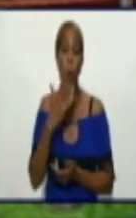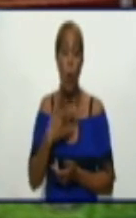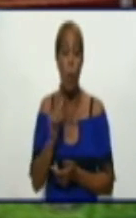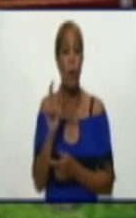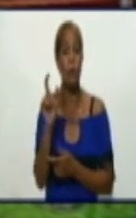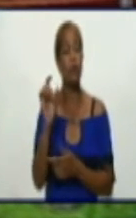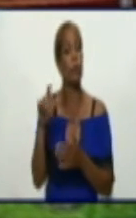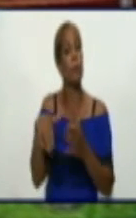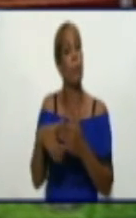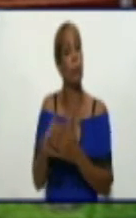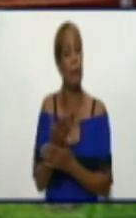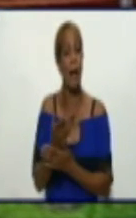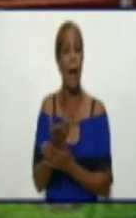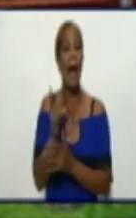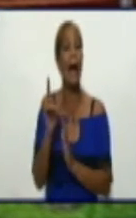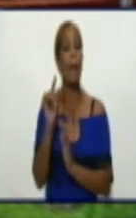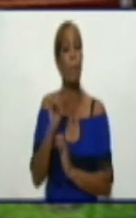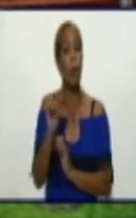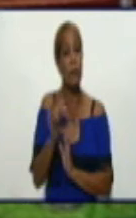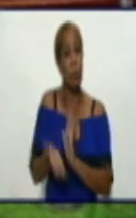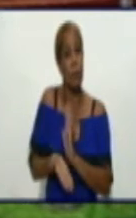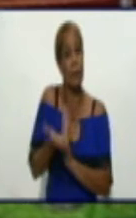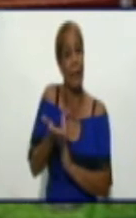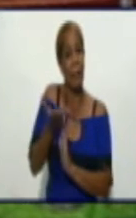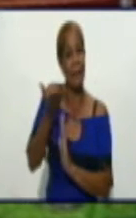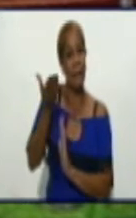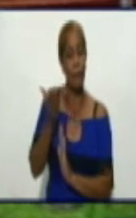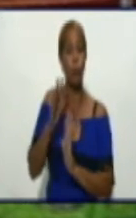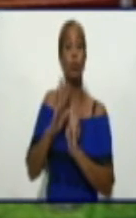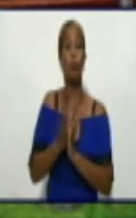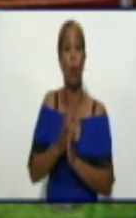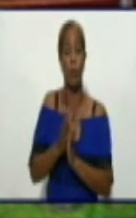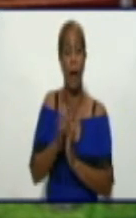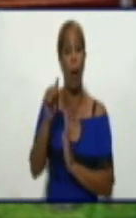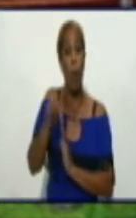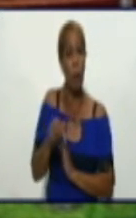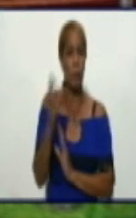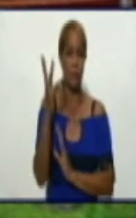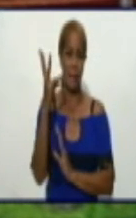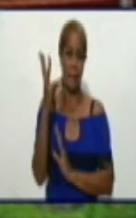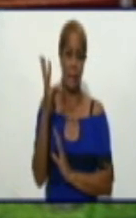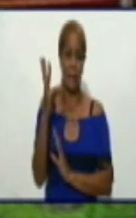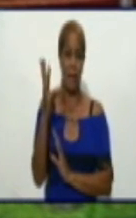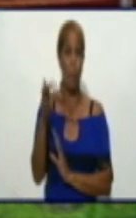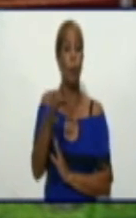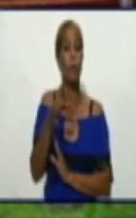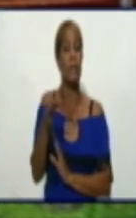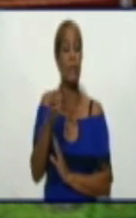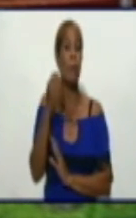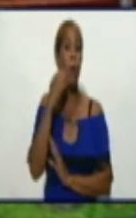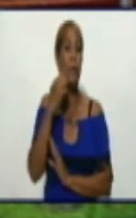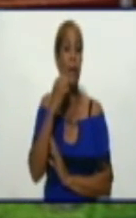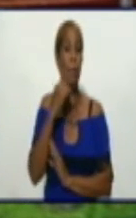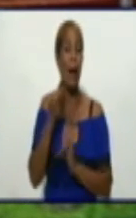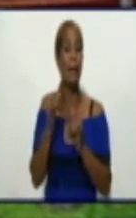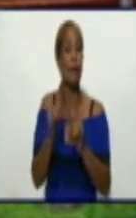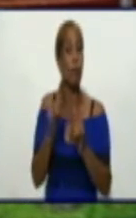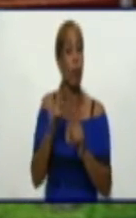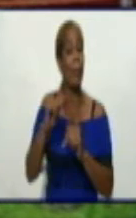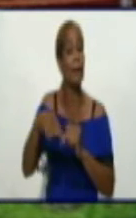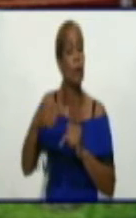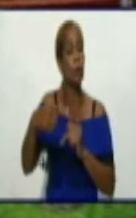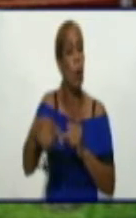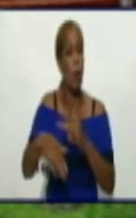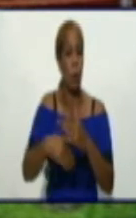y ya hoy es el tercer territorio que más casos reporta en los últimos 15 días.